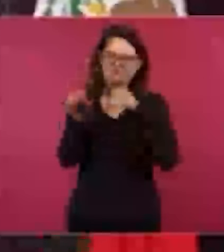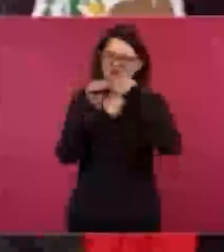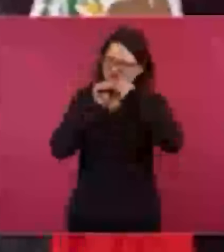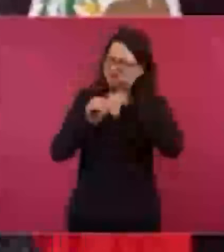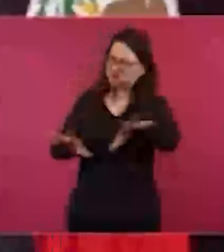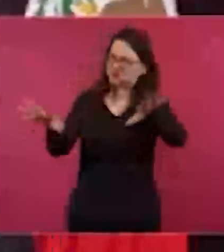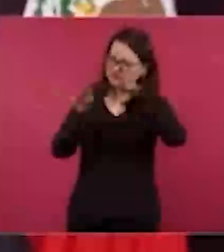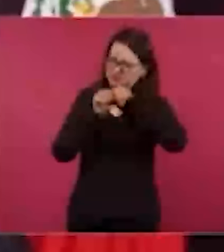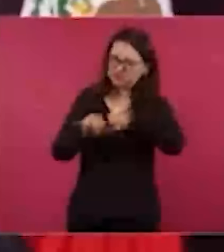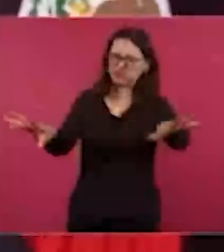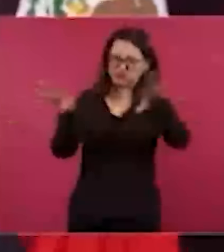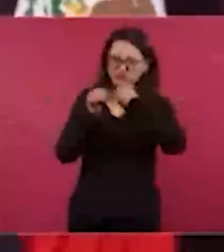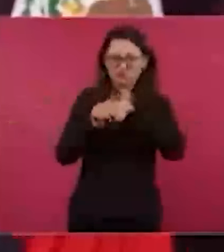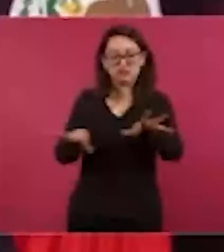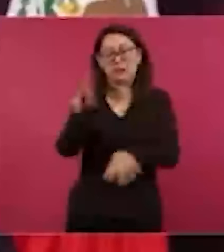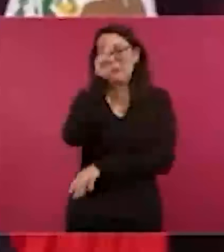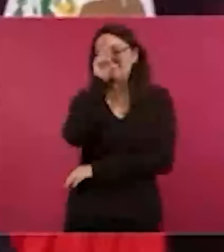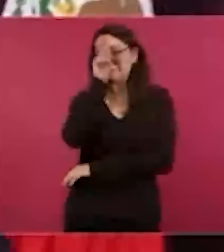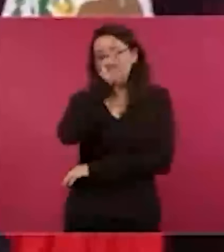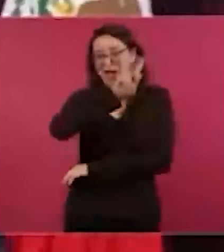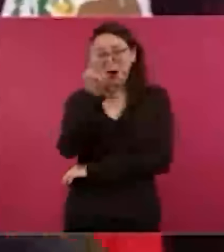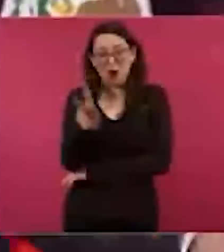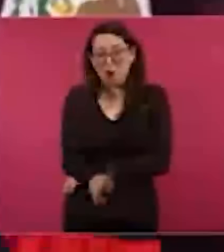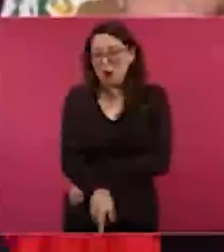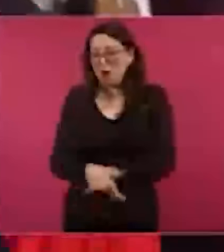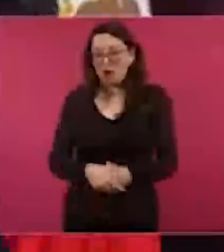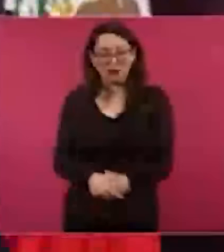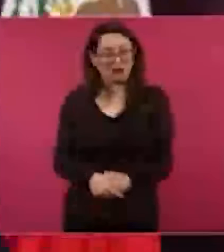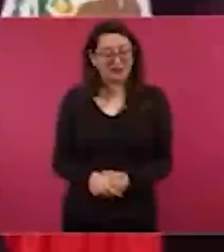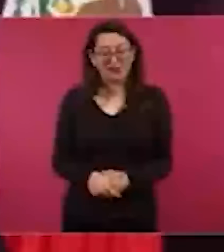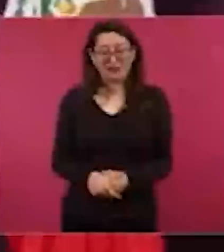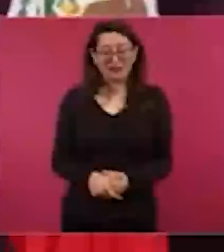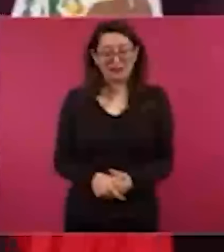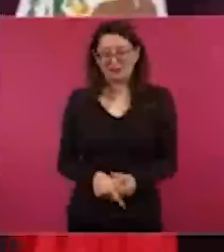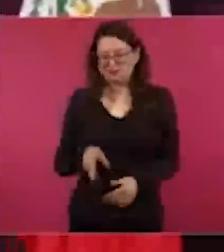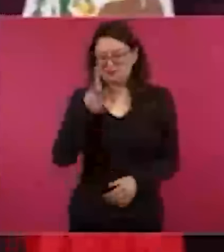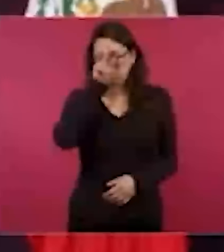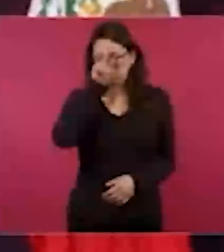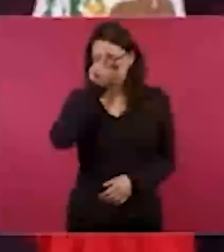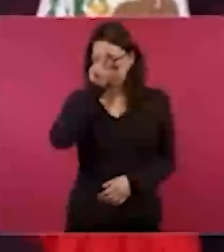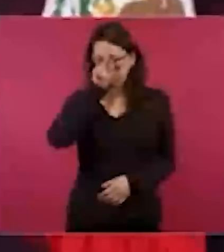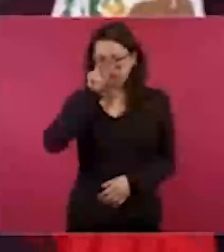con lo más tóxico